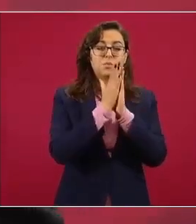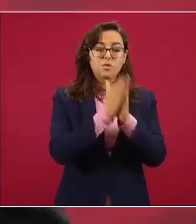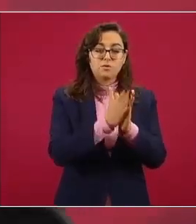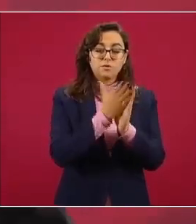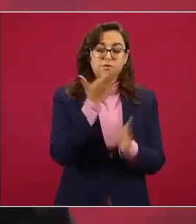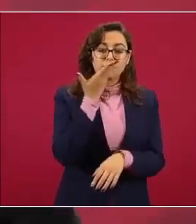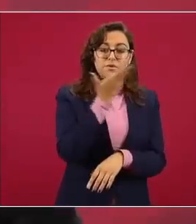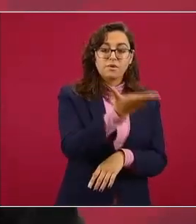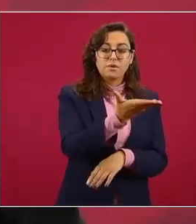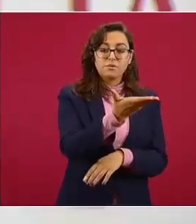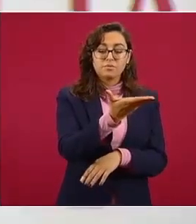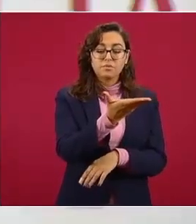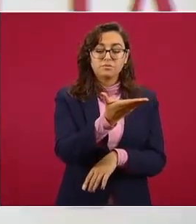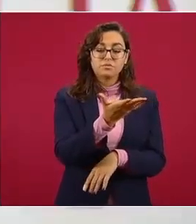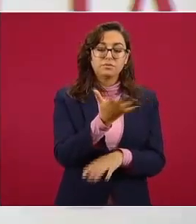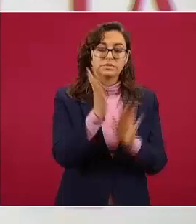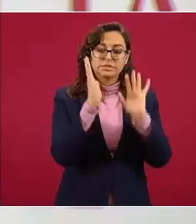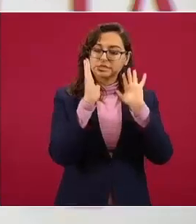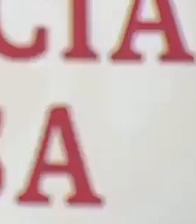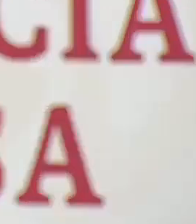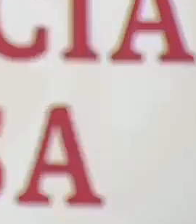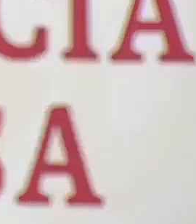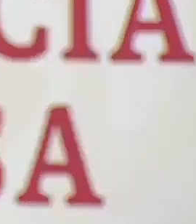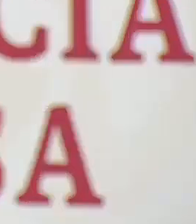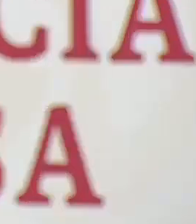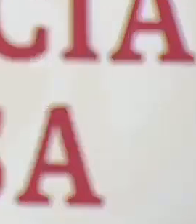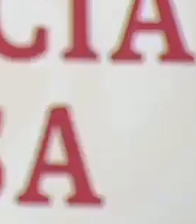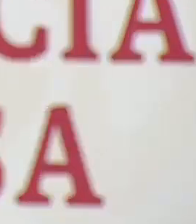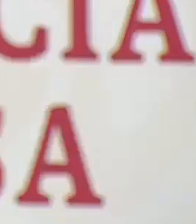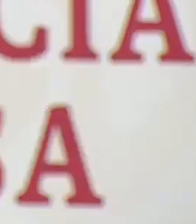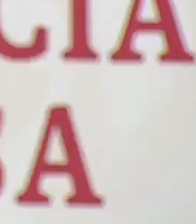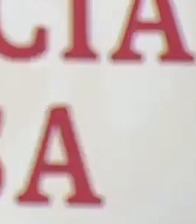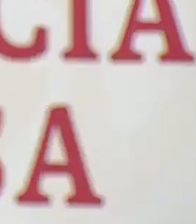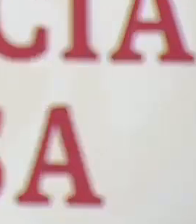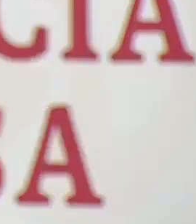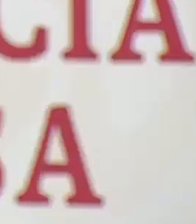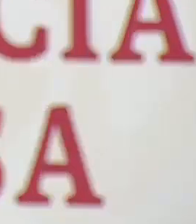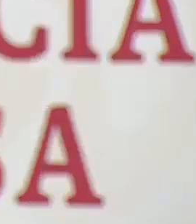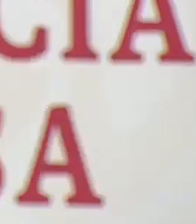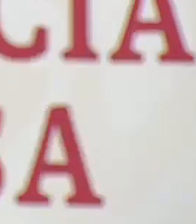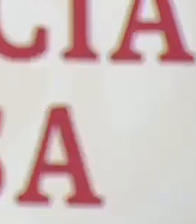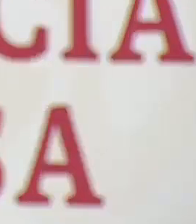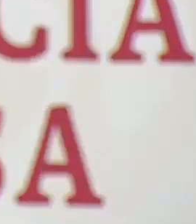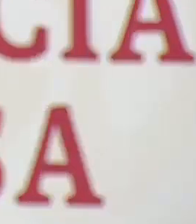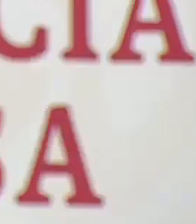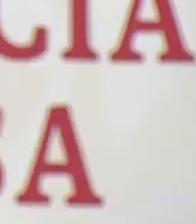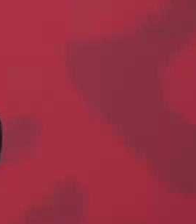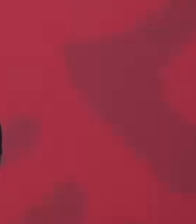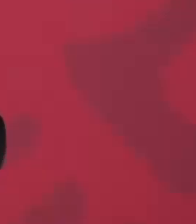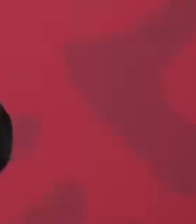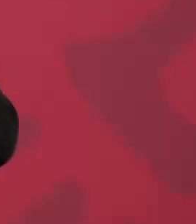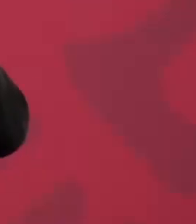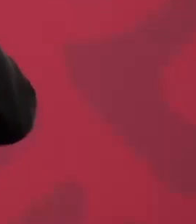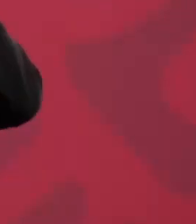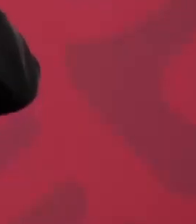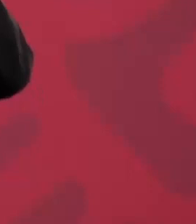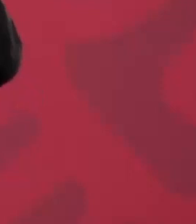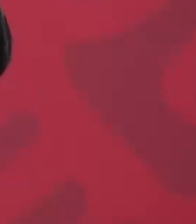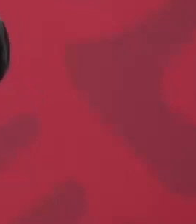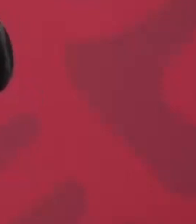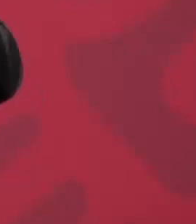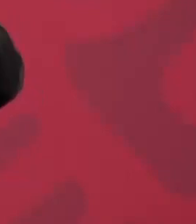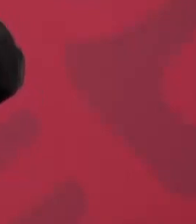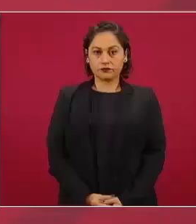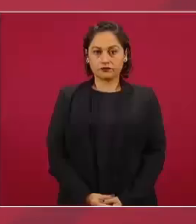el que se desestimen dice sin perjuicio quiere decir que en el futuro